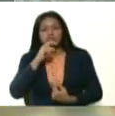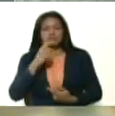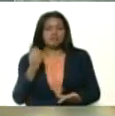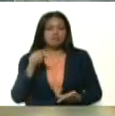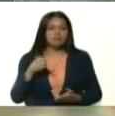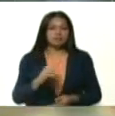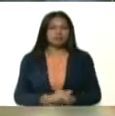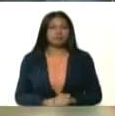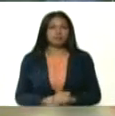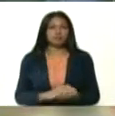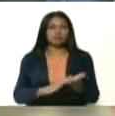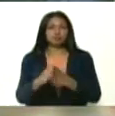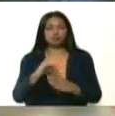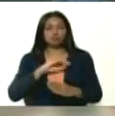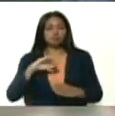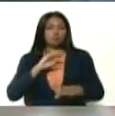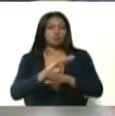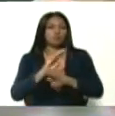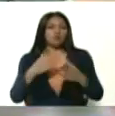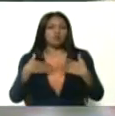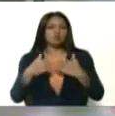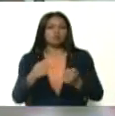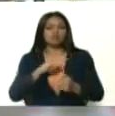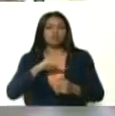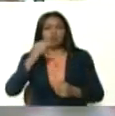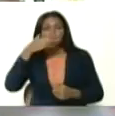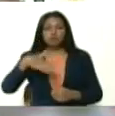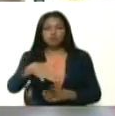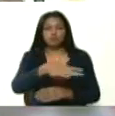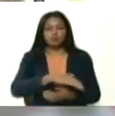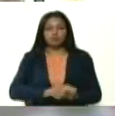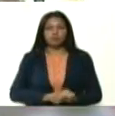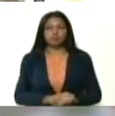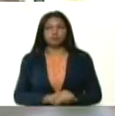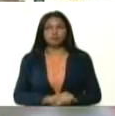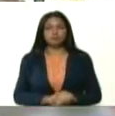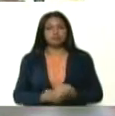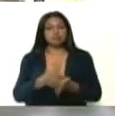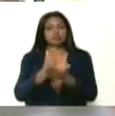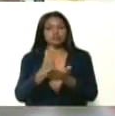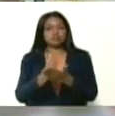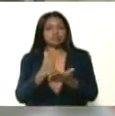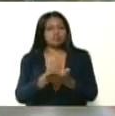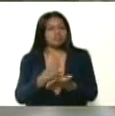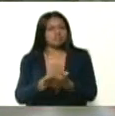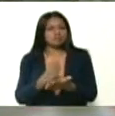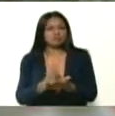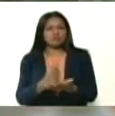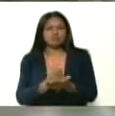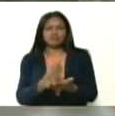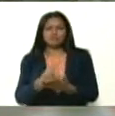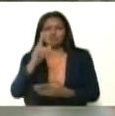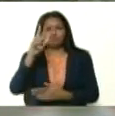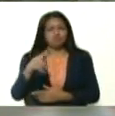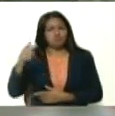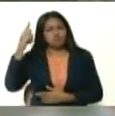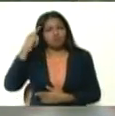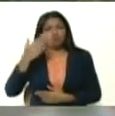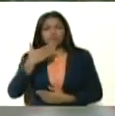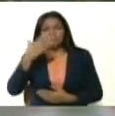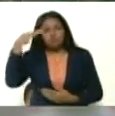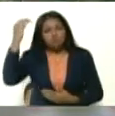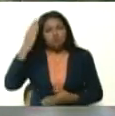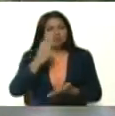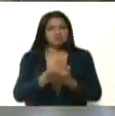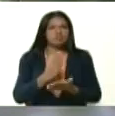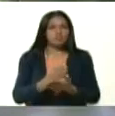y sobre todo protegiendo la salud de nuestro pueblo. Siempre, siempre, siempre, a toda hora pido a Dios